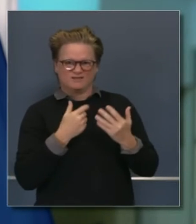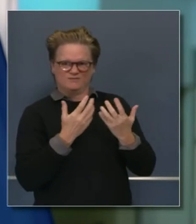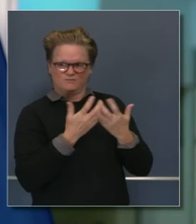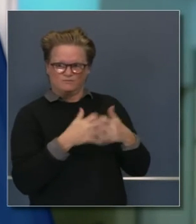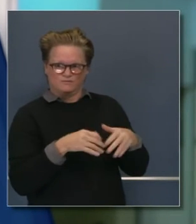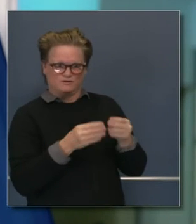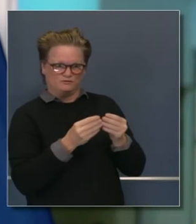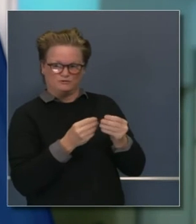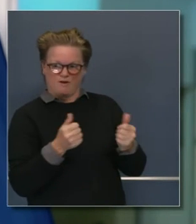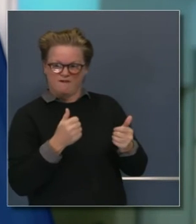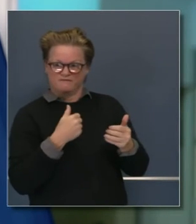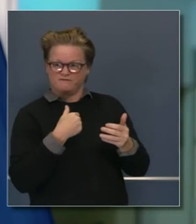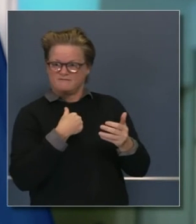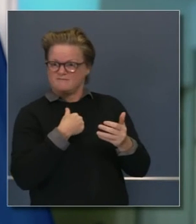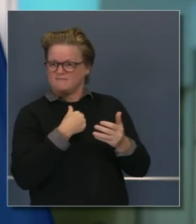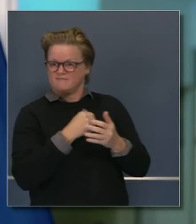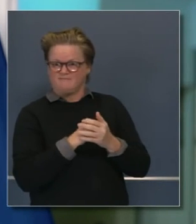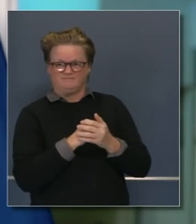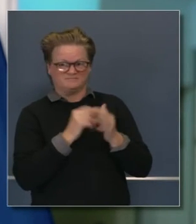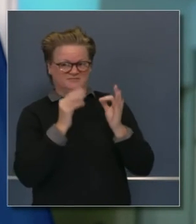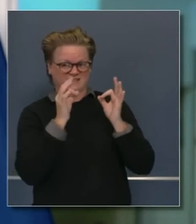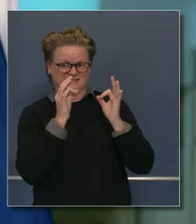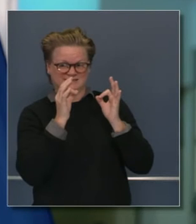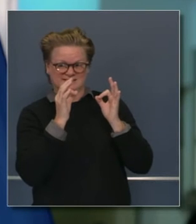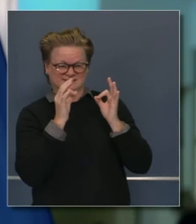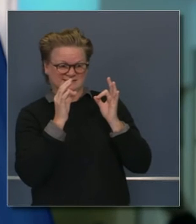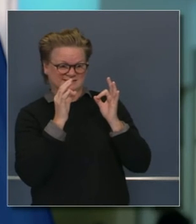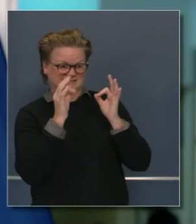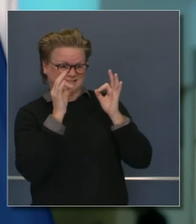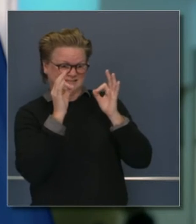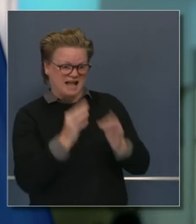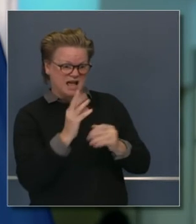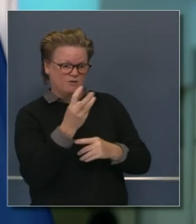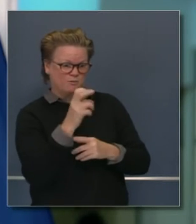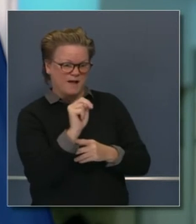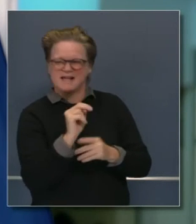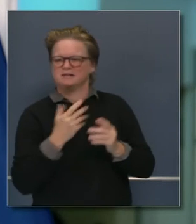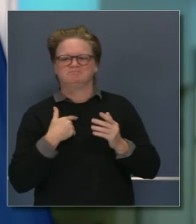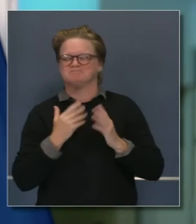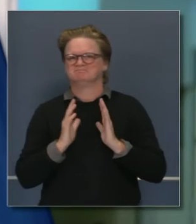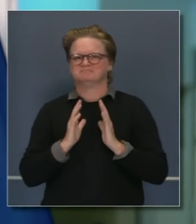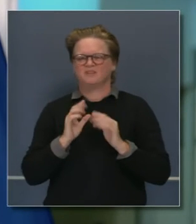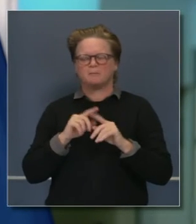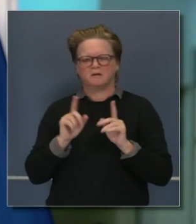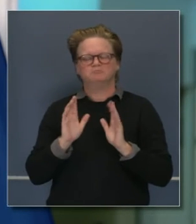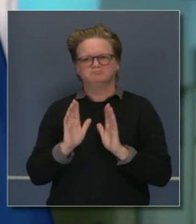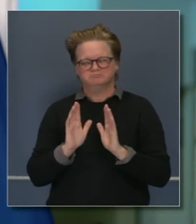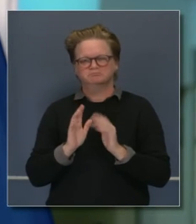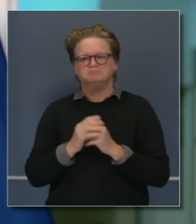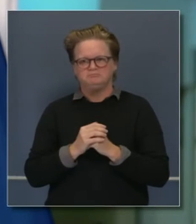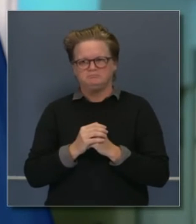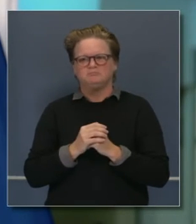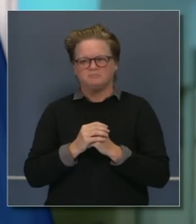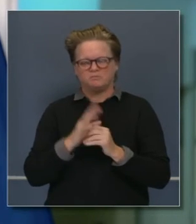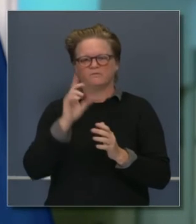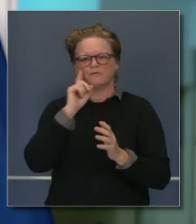Estamos tratando de llegar a punto de poder tomar una decisión. Obviamente que quiero que esta decisión se tome en base a